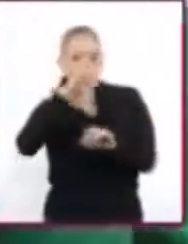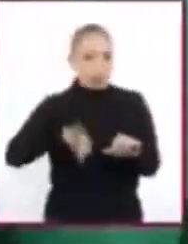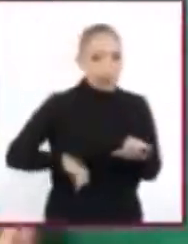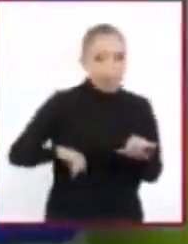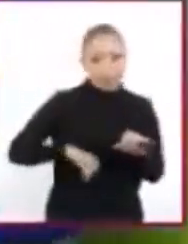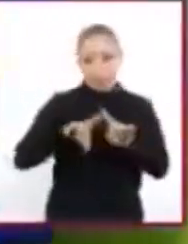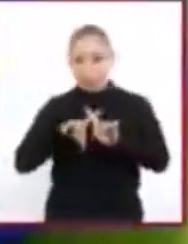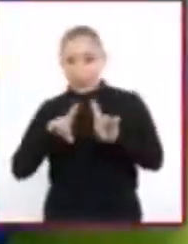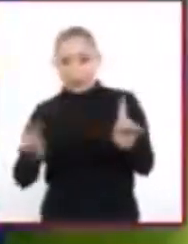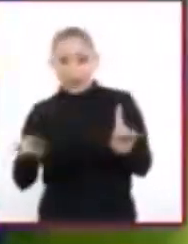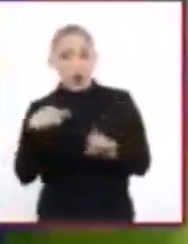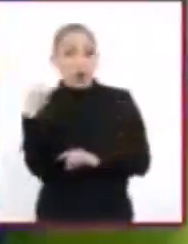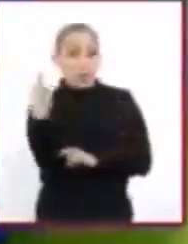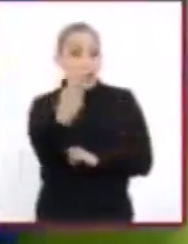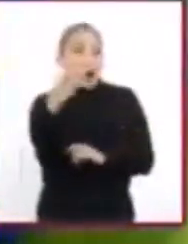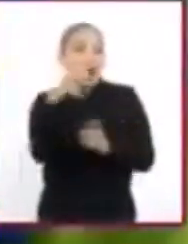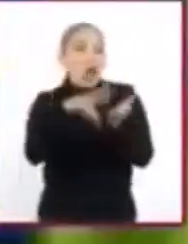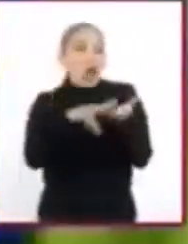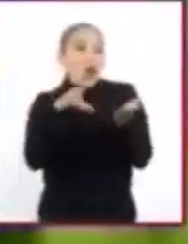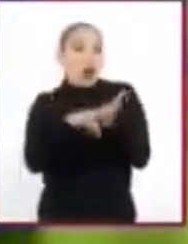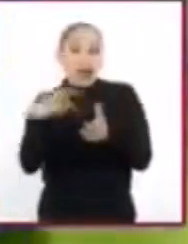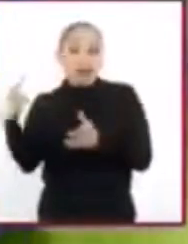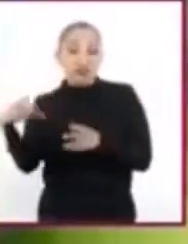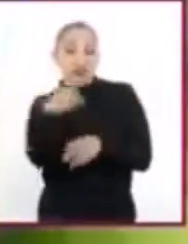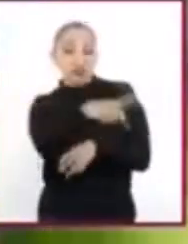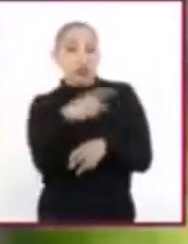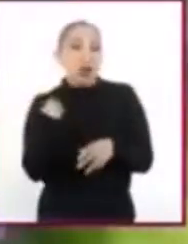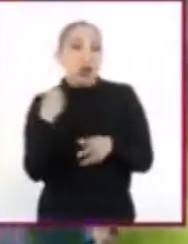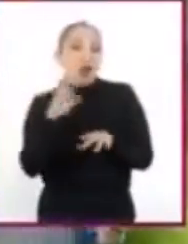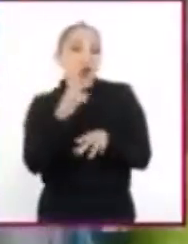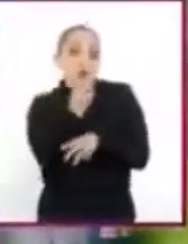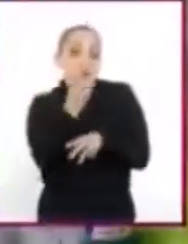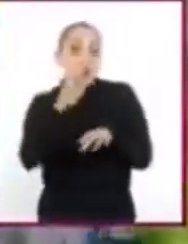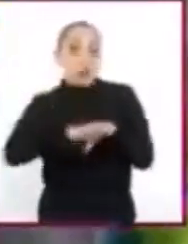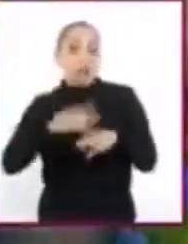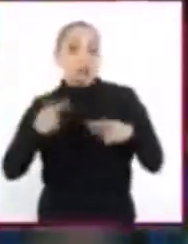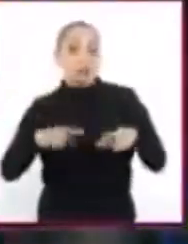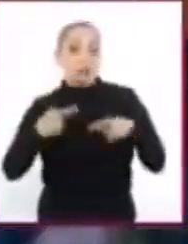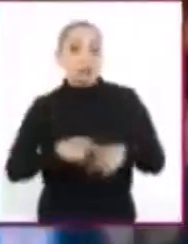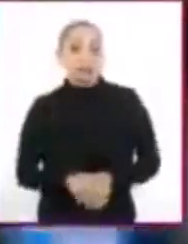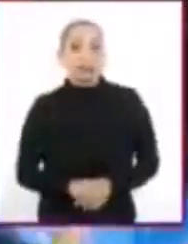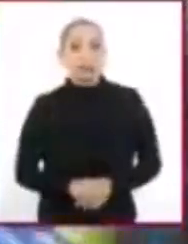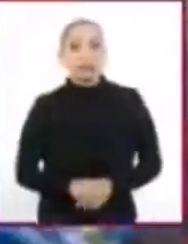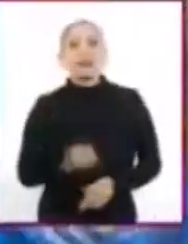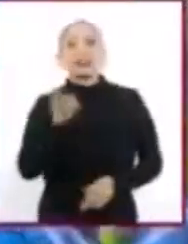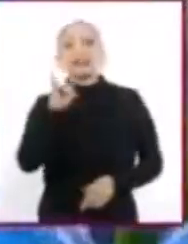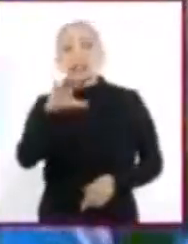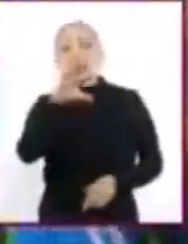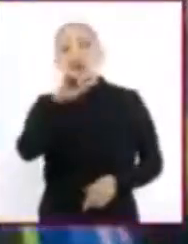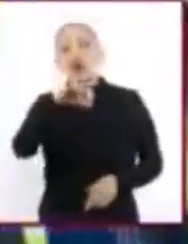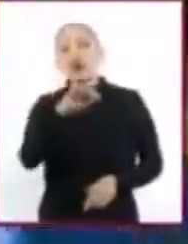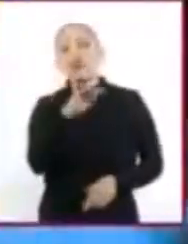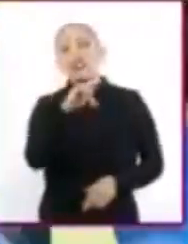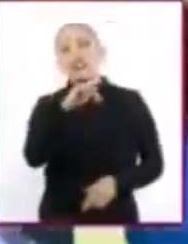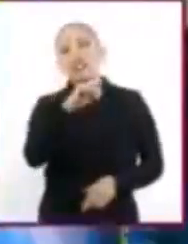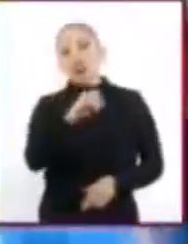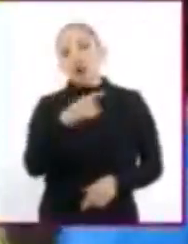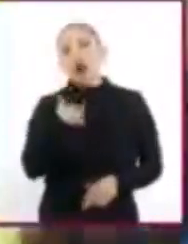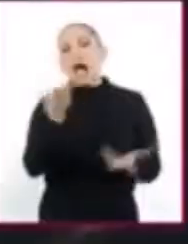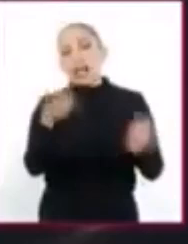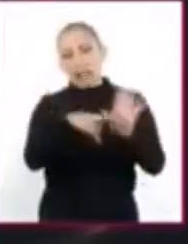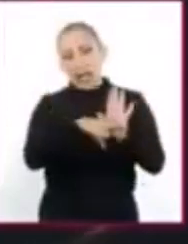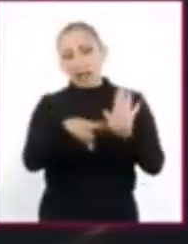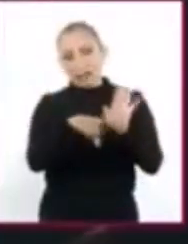notorios, necesidades o valores en pugna entre dos o más personas. Aunque el conflicto suele estar ligado a aspectos